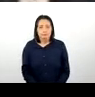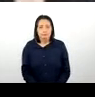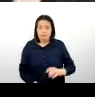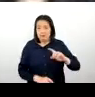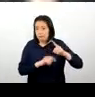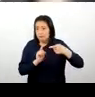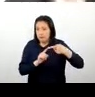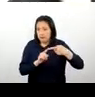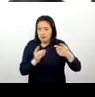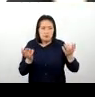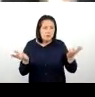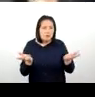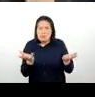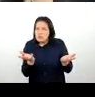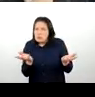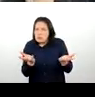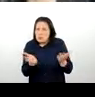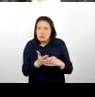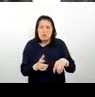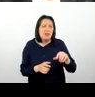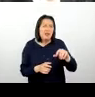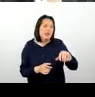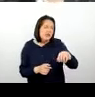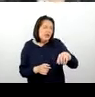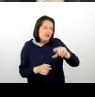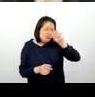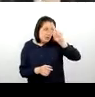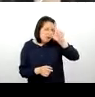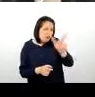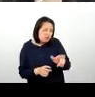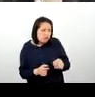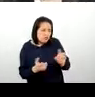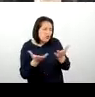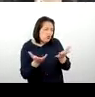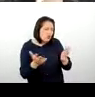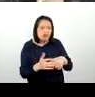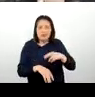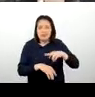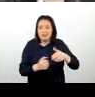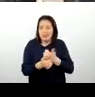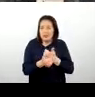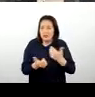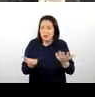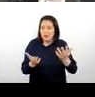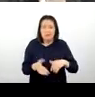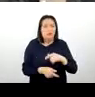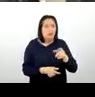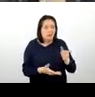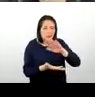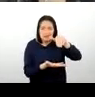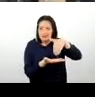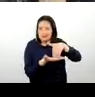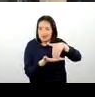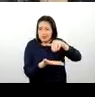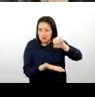Primeramente, ubiquémonos geográficamente, ¿dónde se encuentra la región Ayacucho? Pues se encuentra ubicado en lo que viene a ser el centro